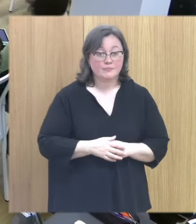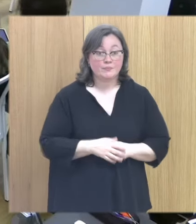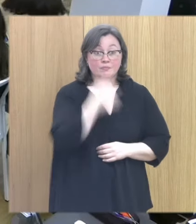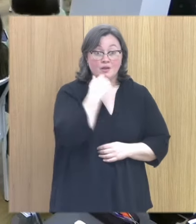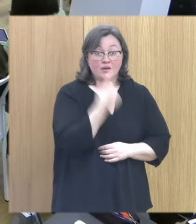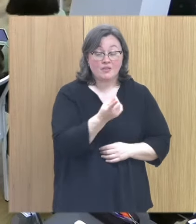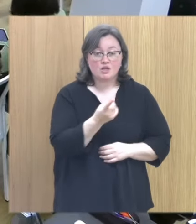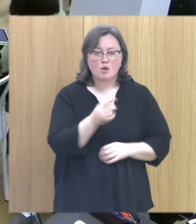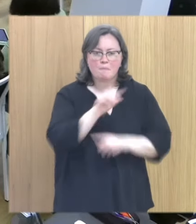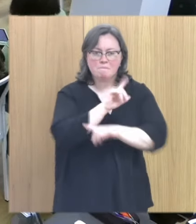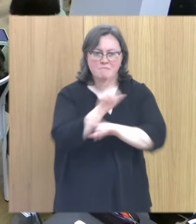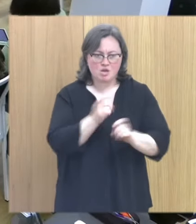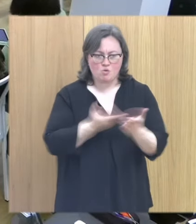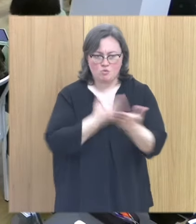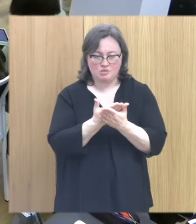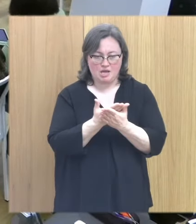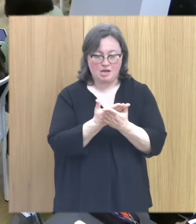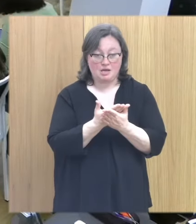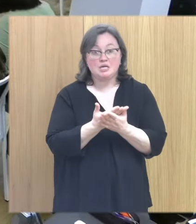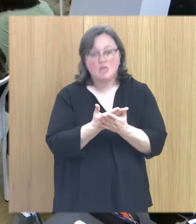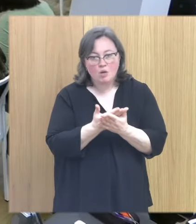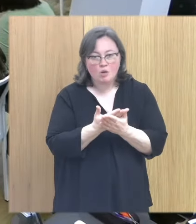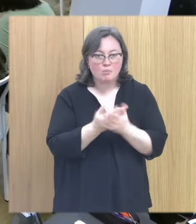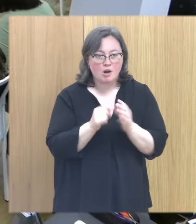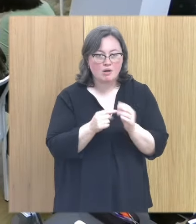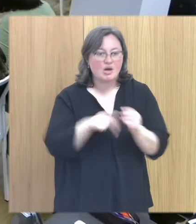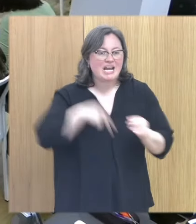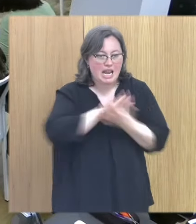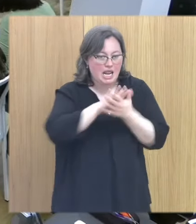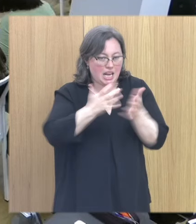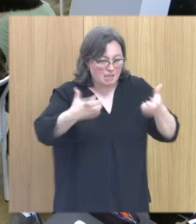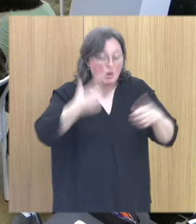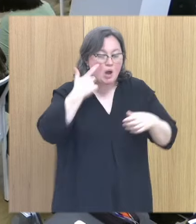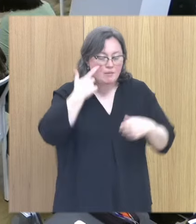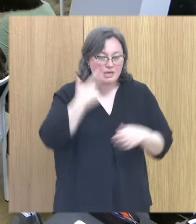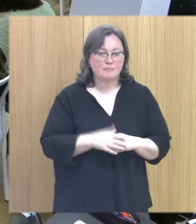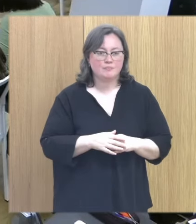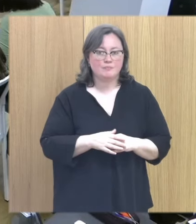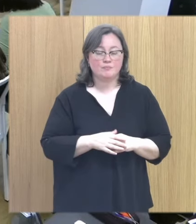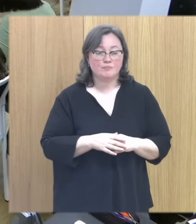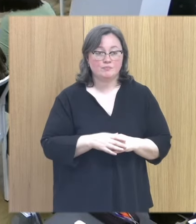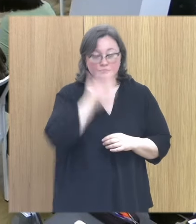hacer la siguiente bueno a lo mejor es como muy muy general pero verás ahora con la